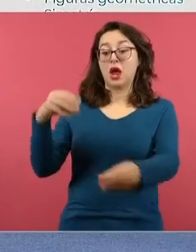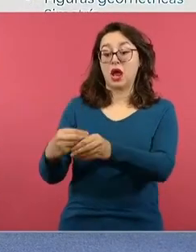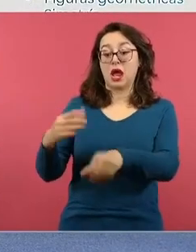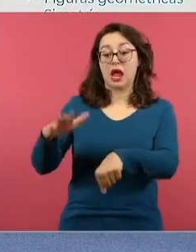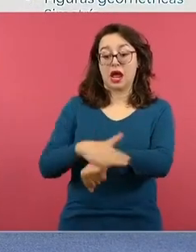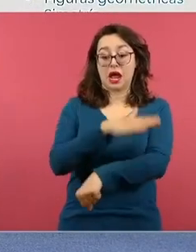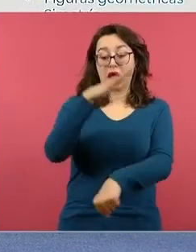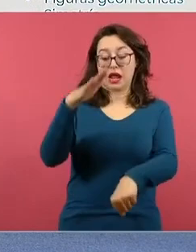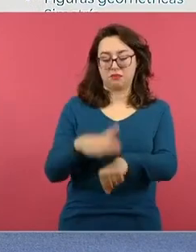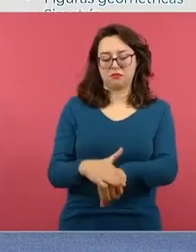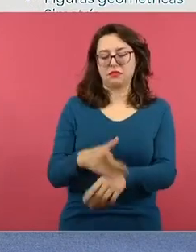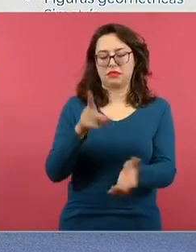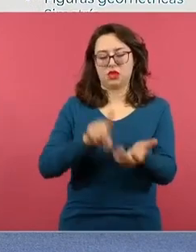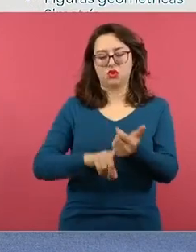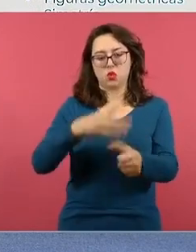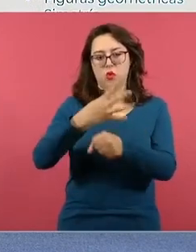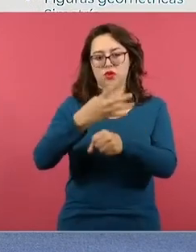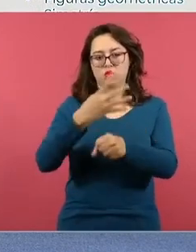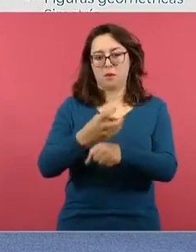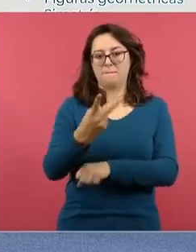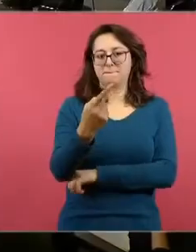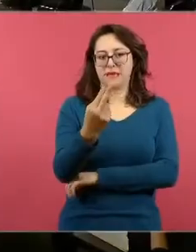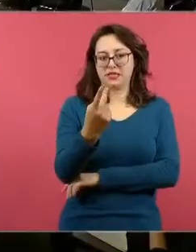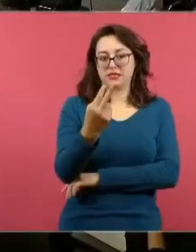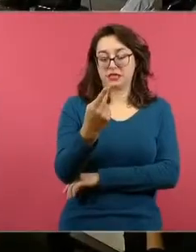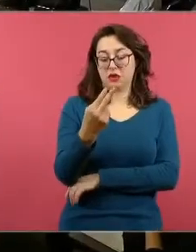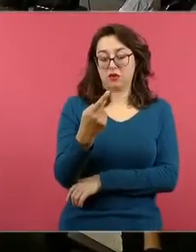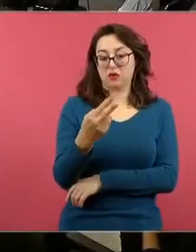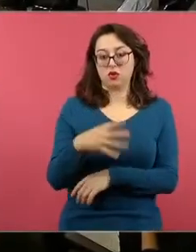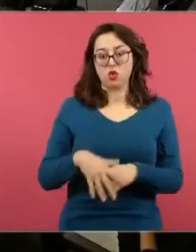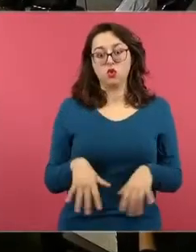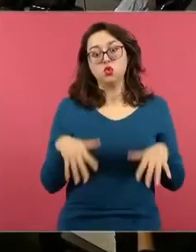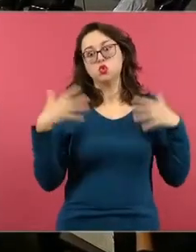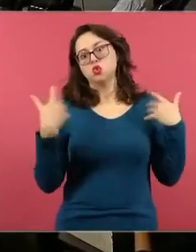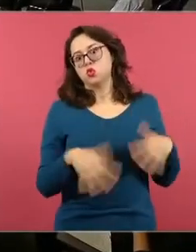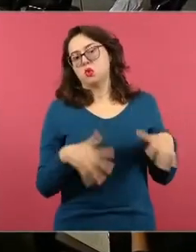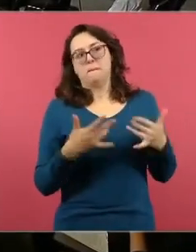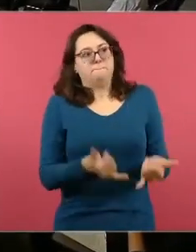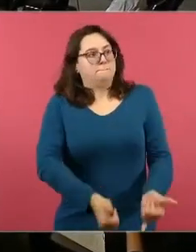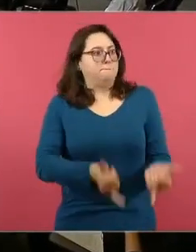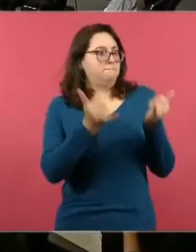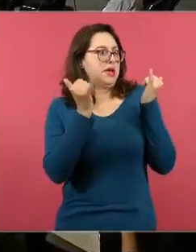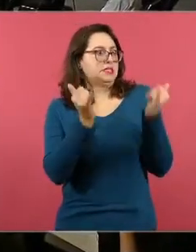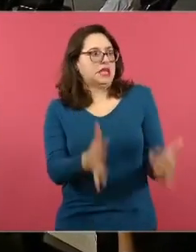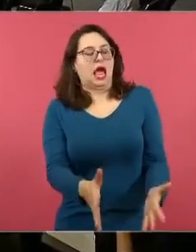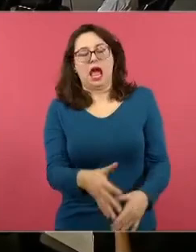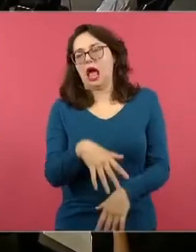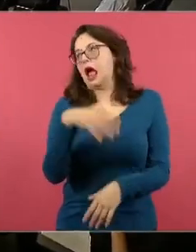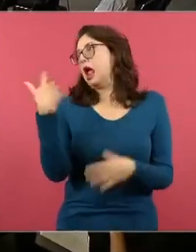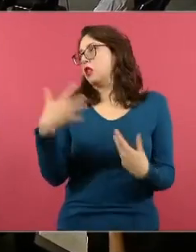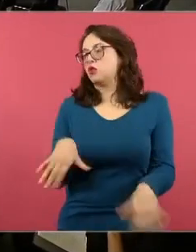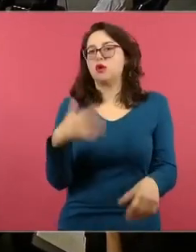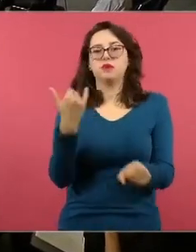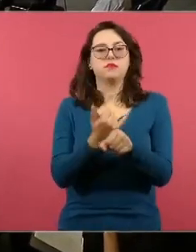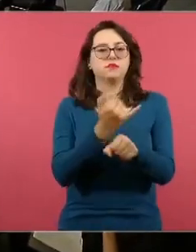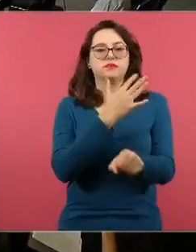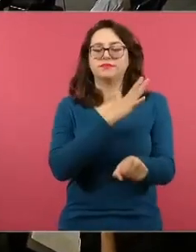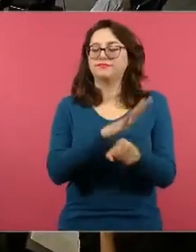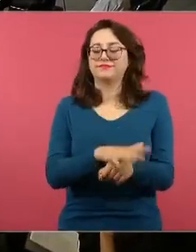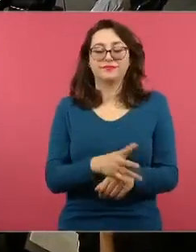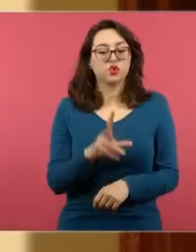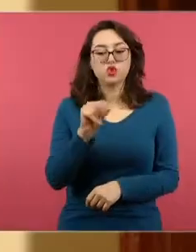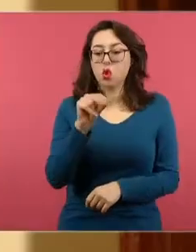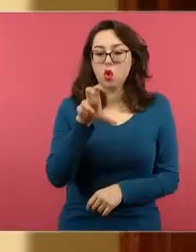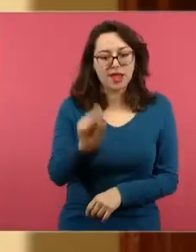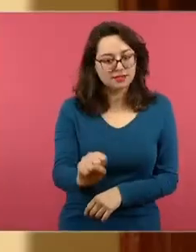son 25 proyectos, si yo los veo desde esa mirada voy a decir que son muchos pero en esta autonomía profesional de